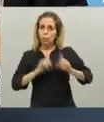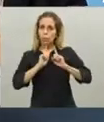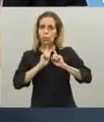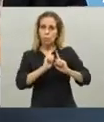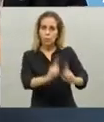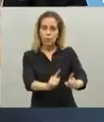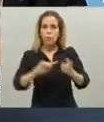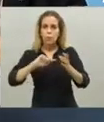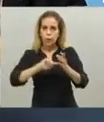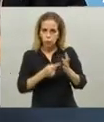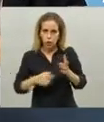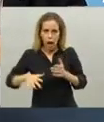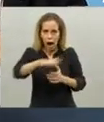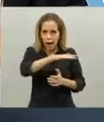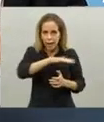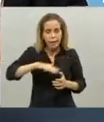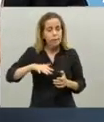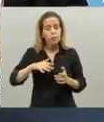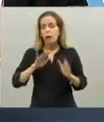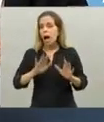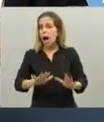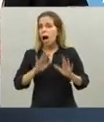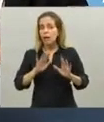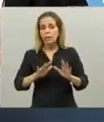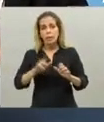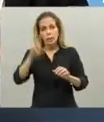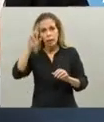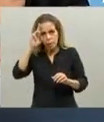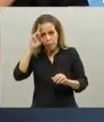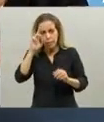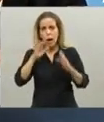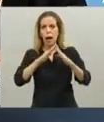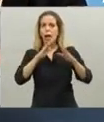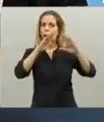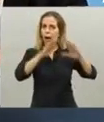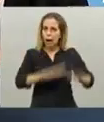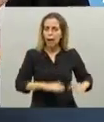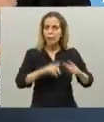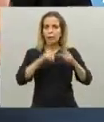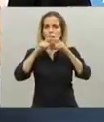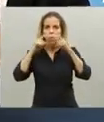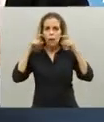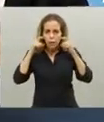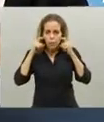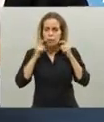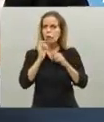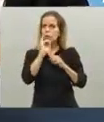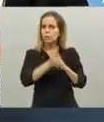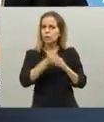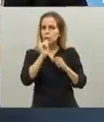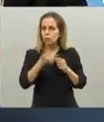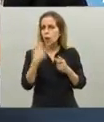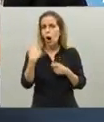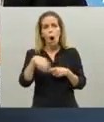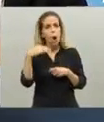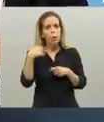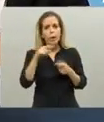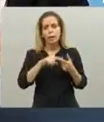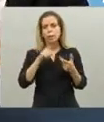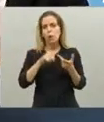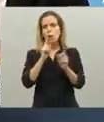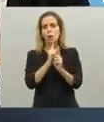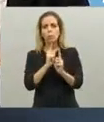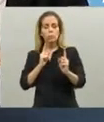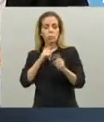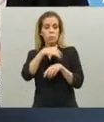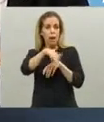Aires con todo lo que implica en términos de las pautas de distanciamiento, de la obligatoriedad del tapaboca, ahora voy a ver que en más entidad hay algunas otras medidas.